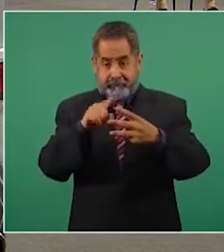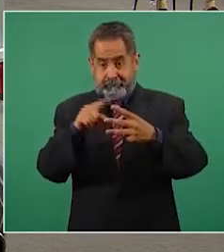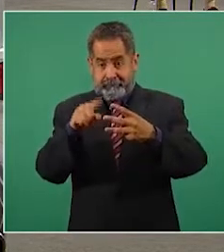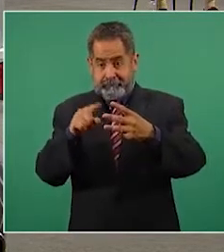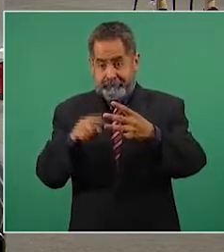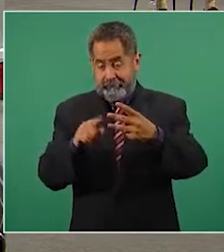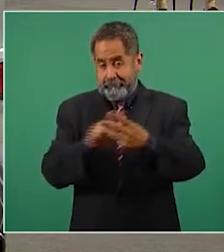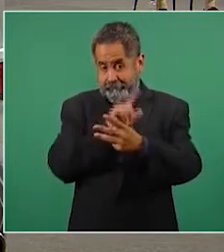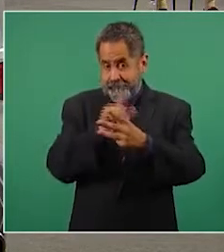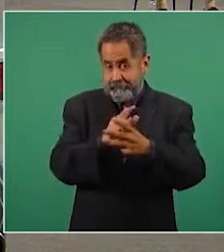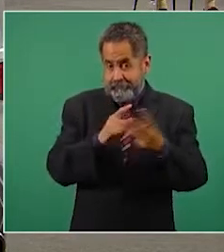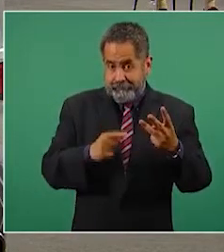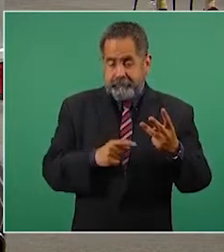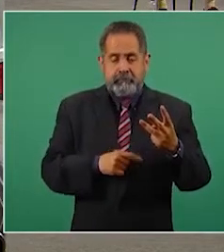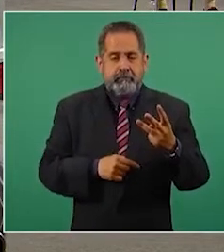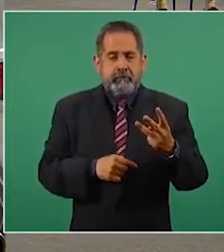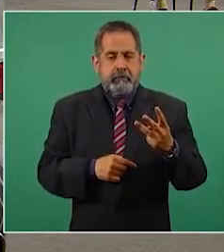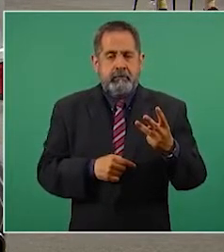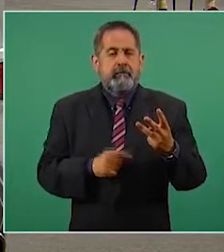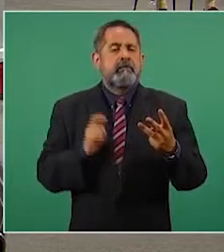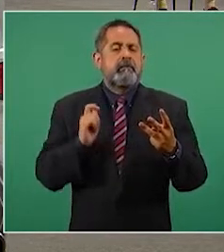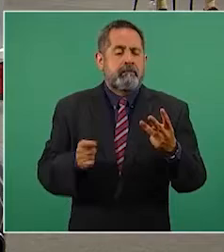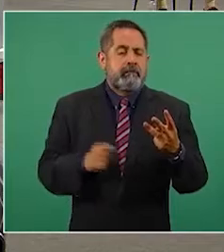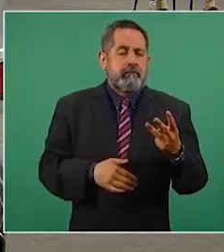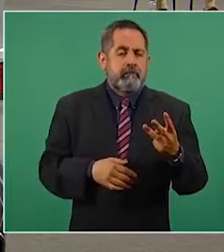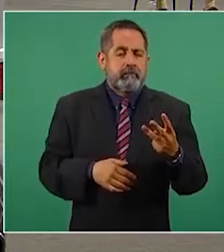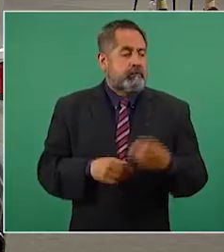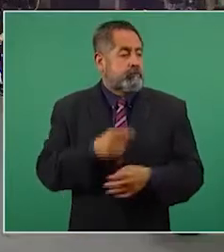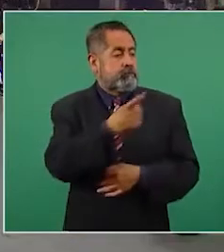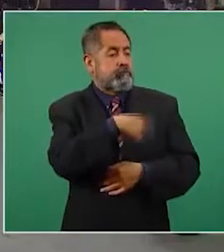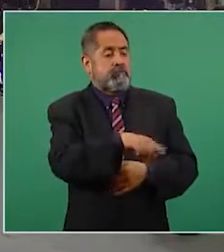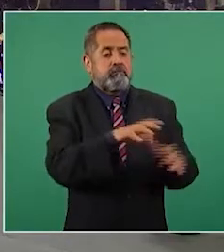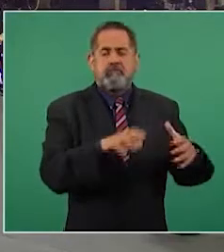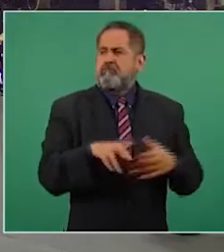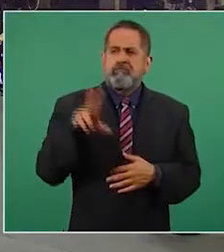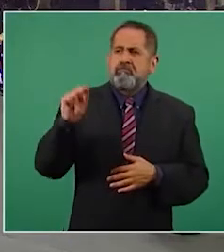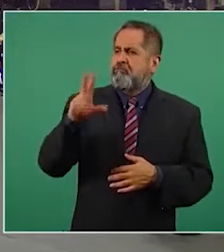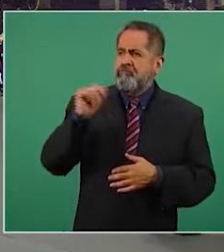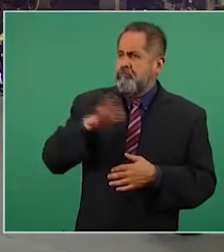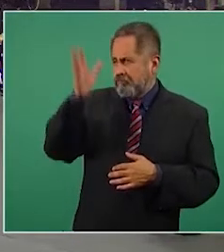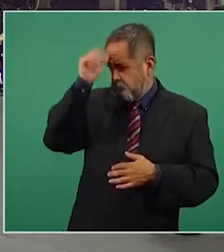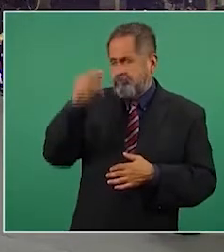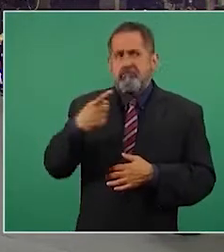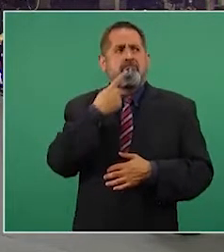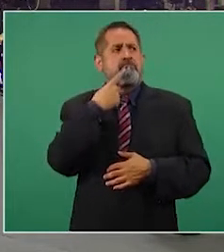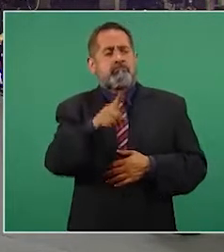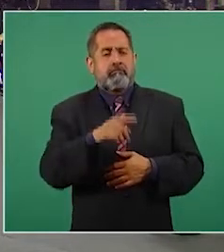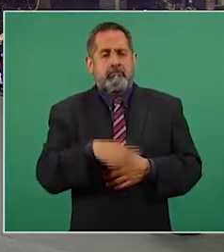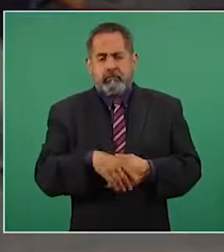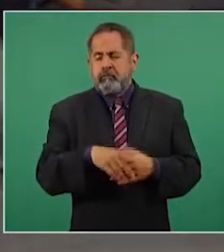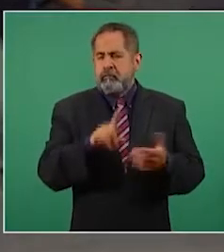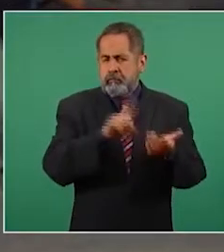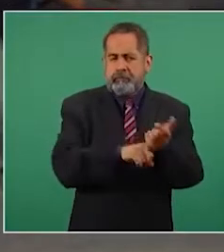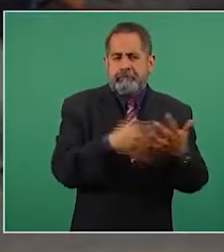no sólo han sido impugnadas por las empresas,